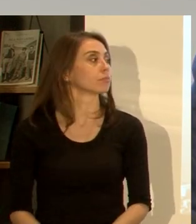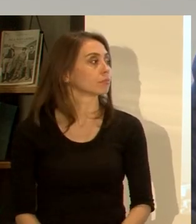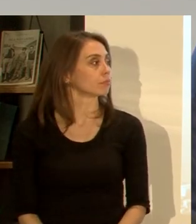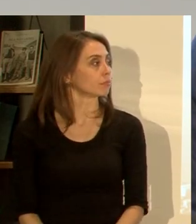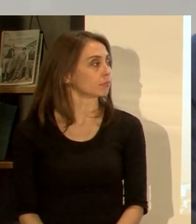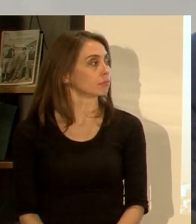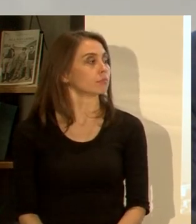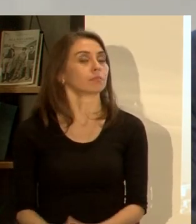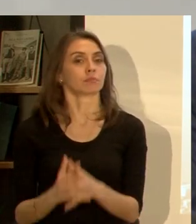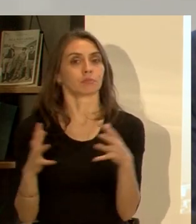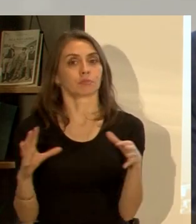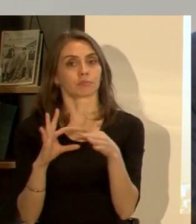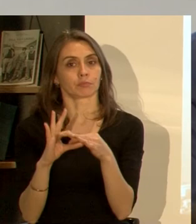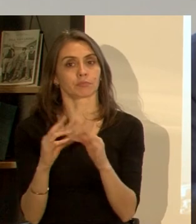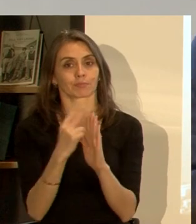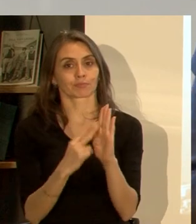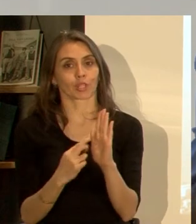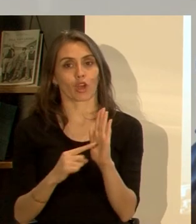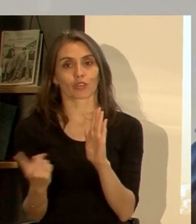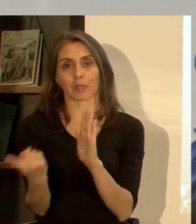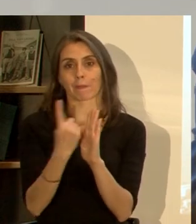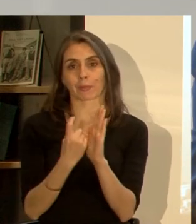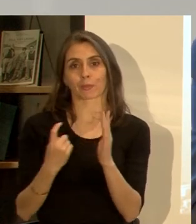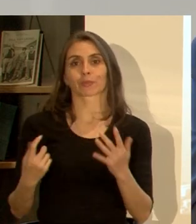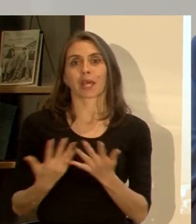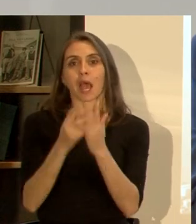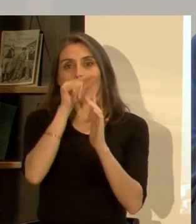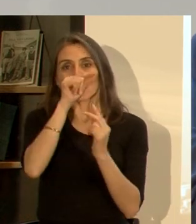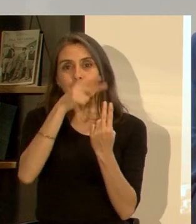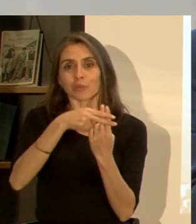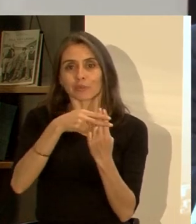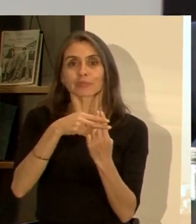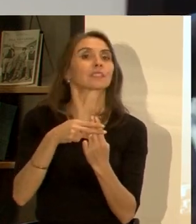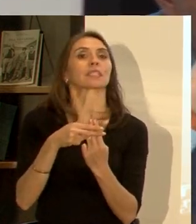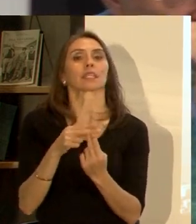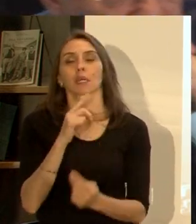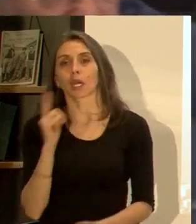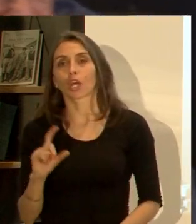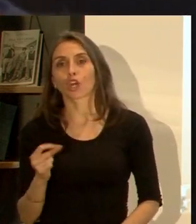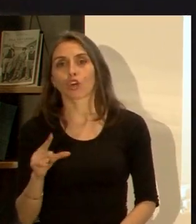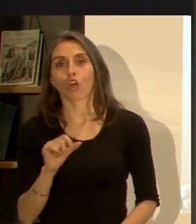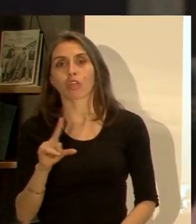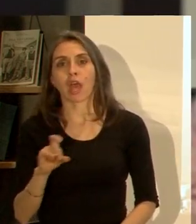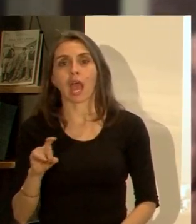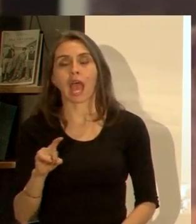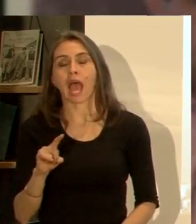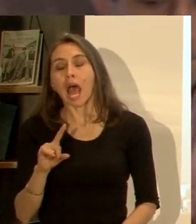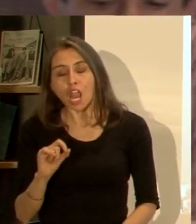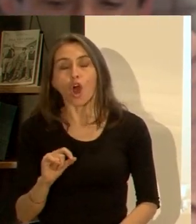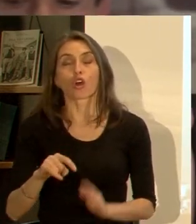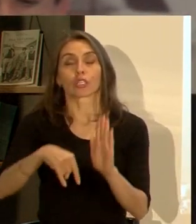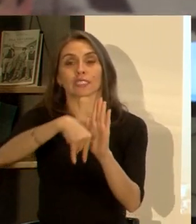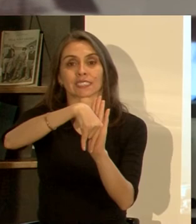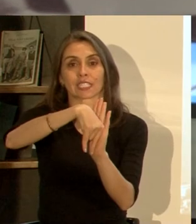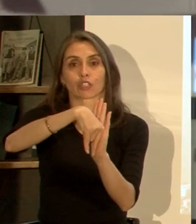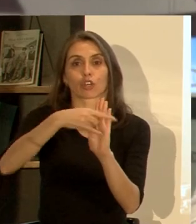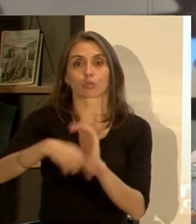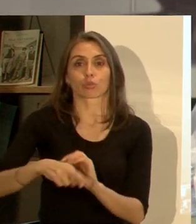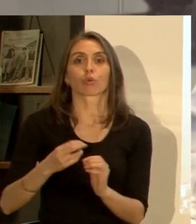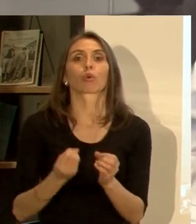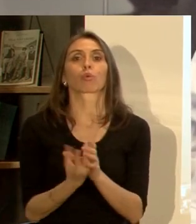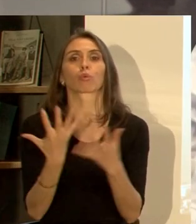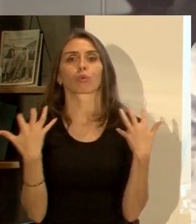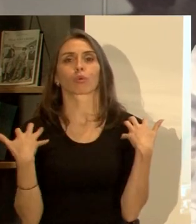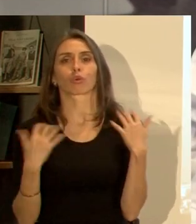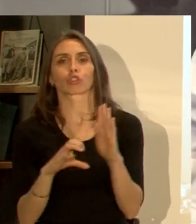perfecto muchas gracias voy a leer otra pregunta de las redes sociales para Gonzalo nos llega esta pregunta de Chiloé el sur de Chile ¿qué rol le cabe a una nueva